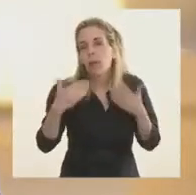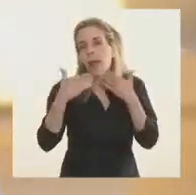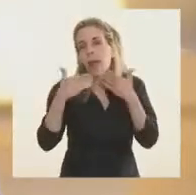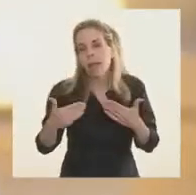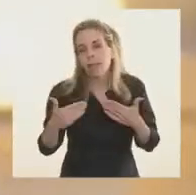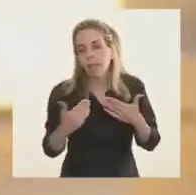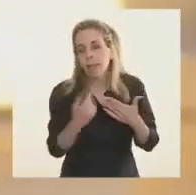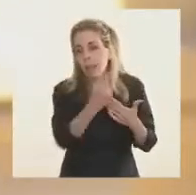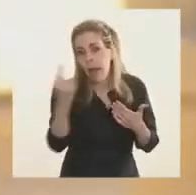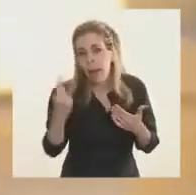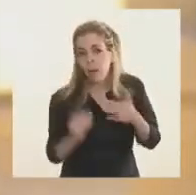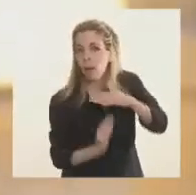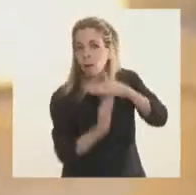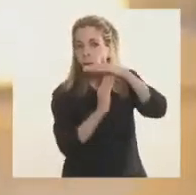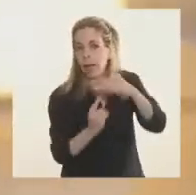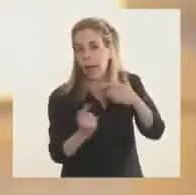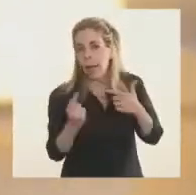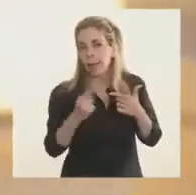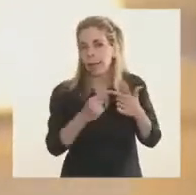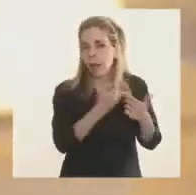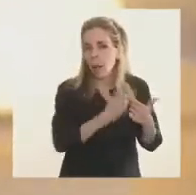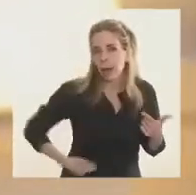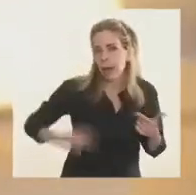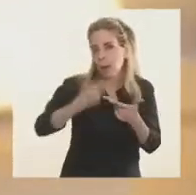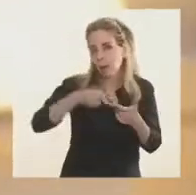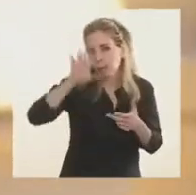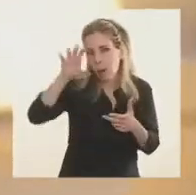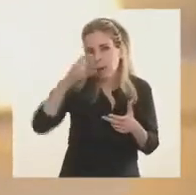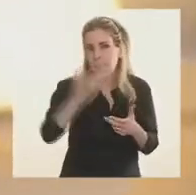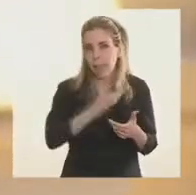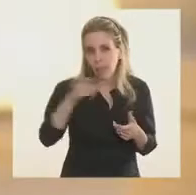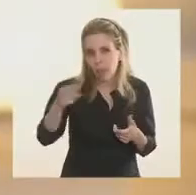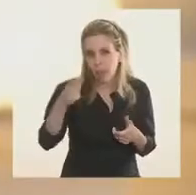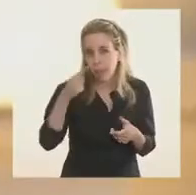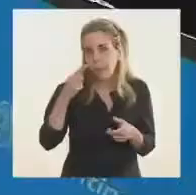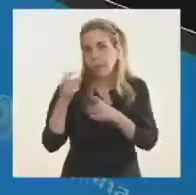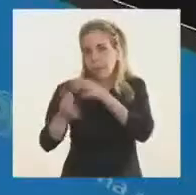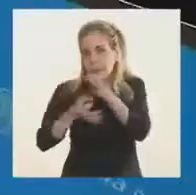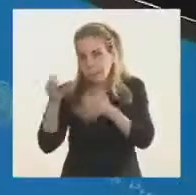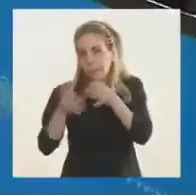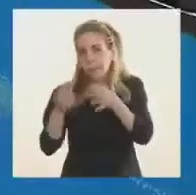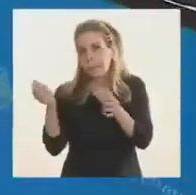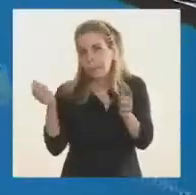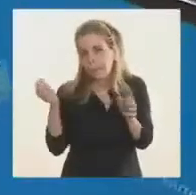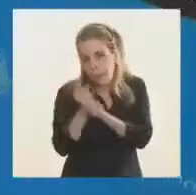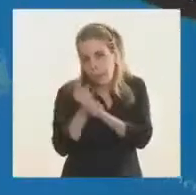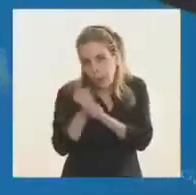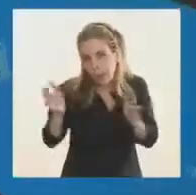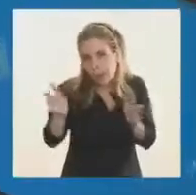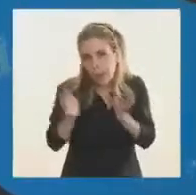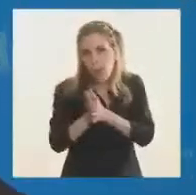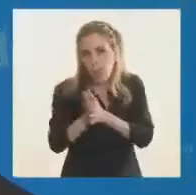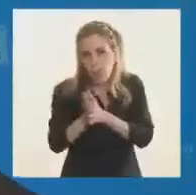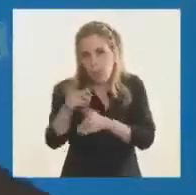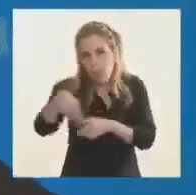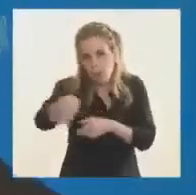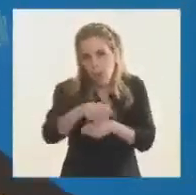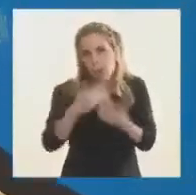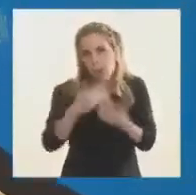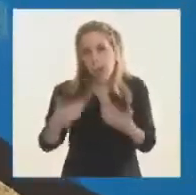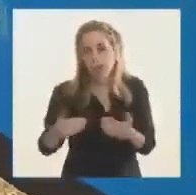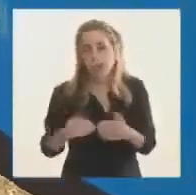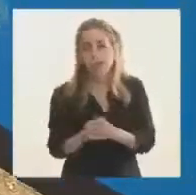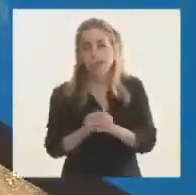autoridades de la provincia, porque siempre hemos trabajado muy intensamente con ellos. Y además, por supuesto, también debo mencionar